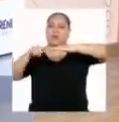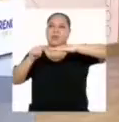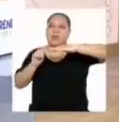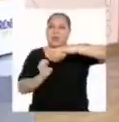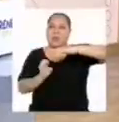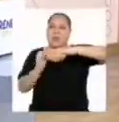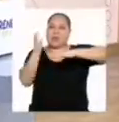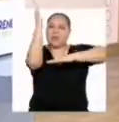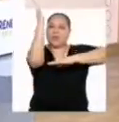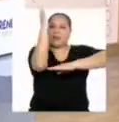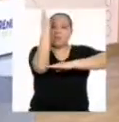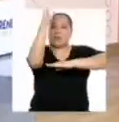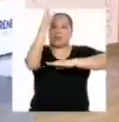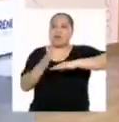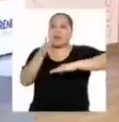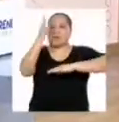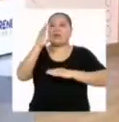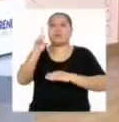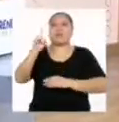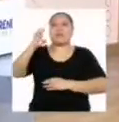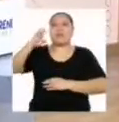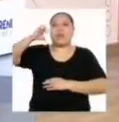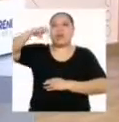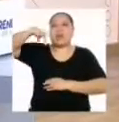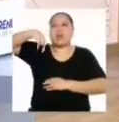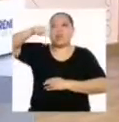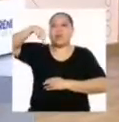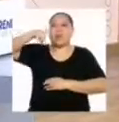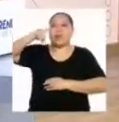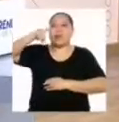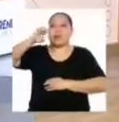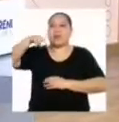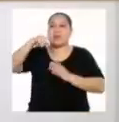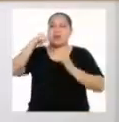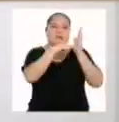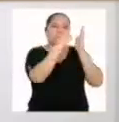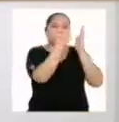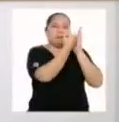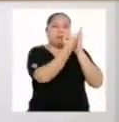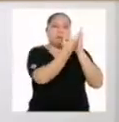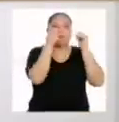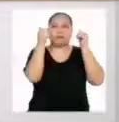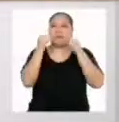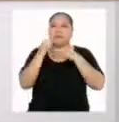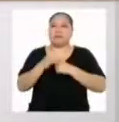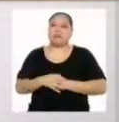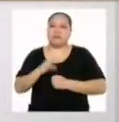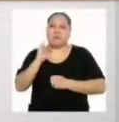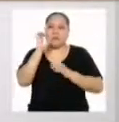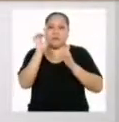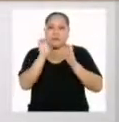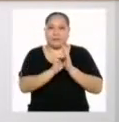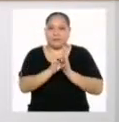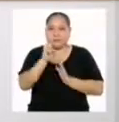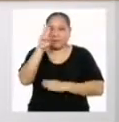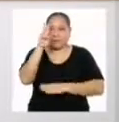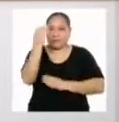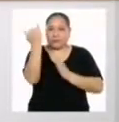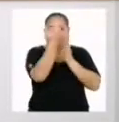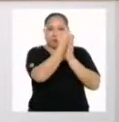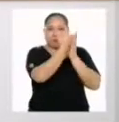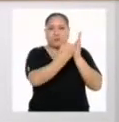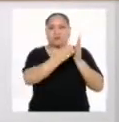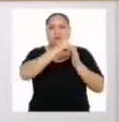equivocado. ¡Ay, no! Sí, está todo bien. Por ejemplo, en las dos primeras